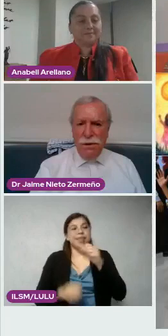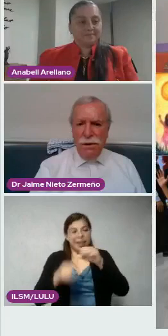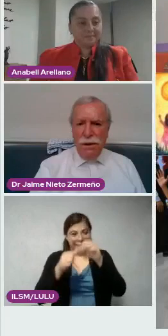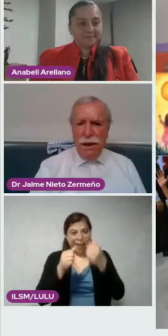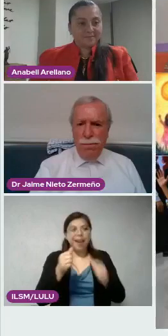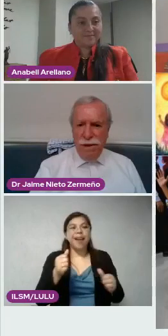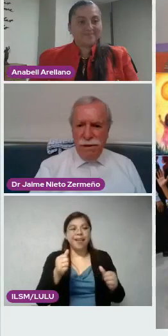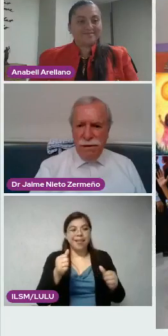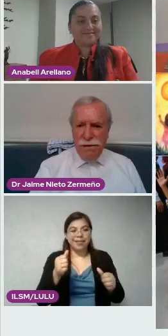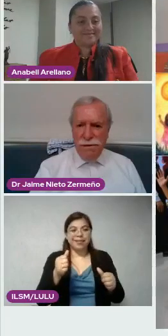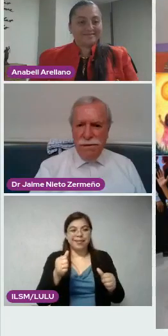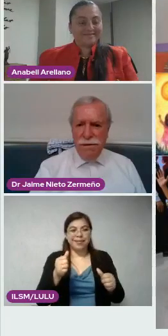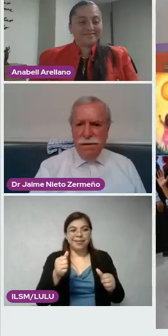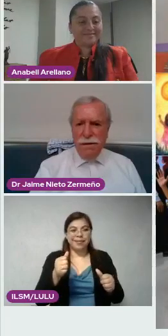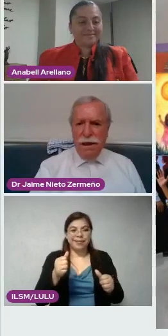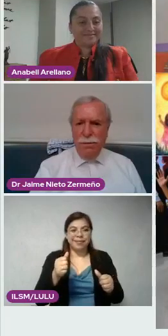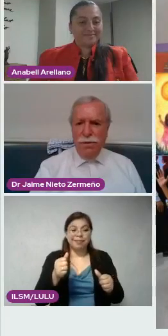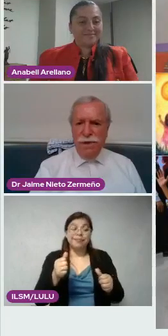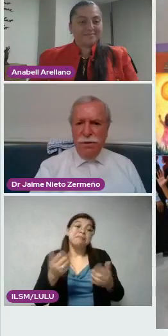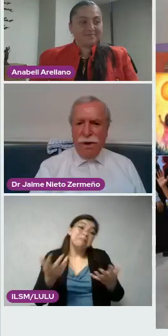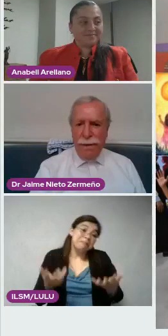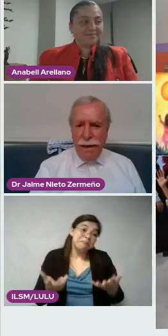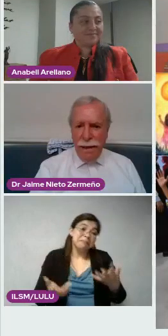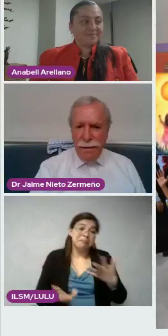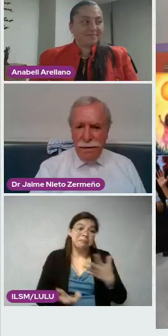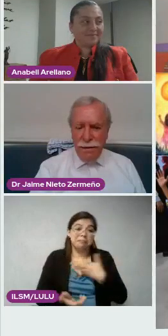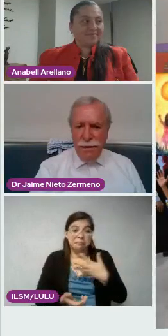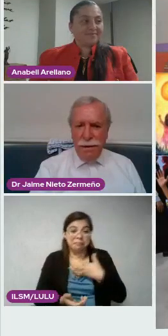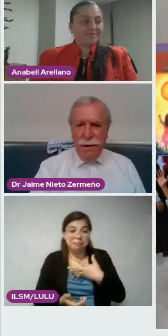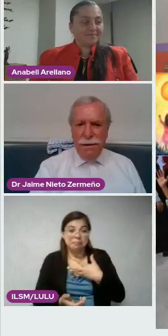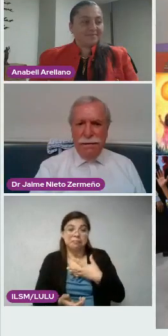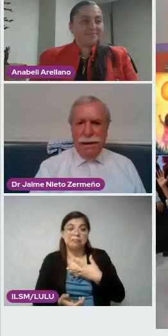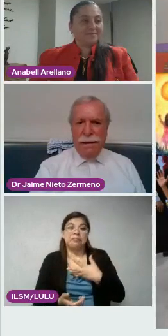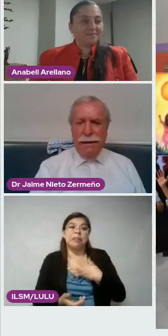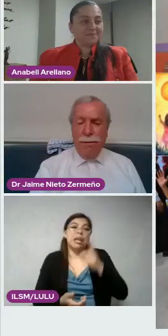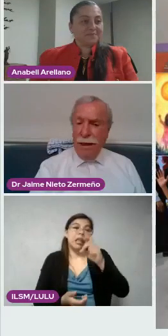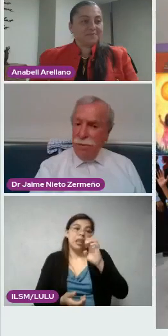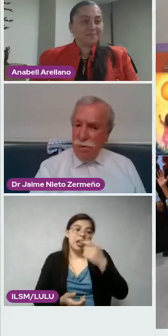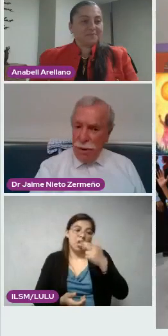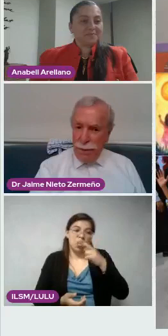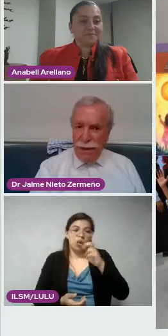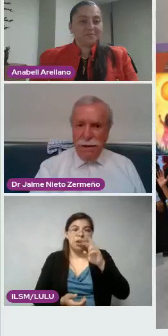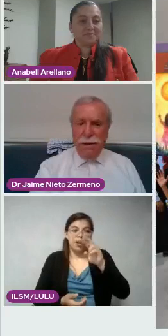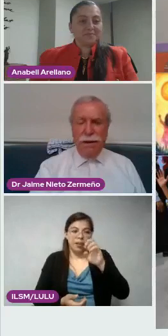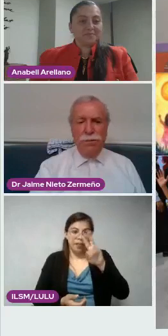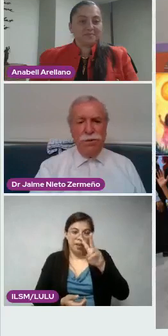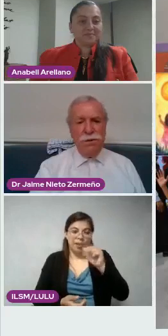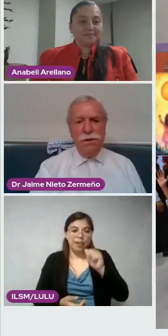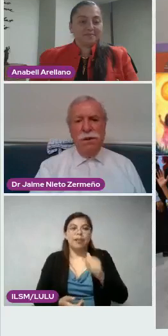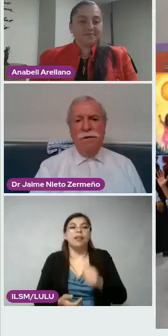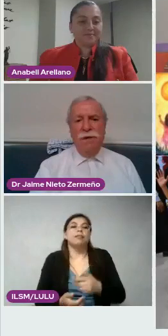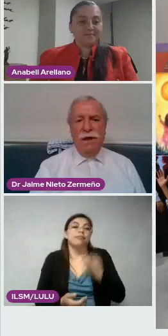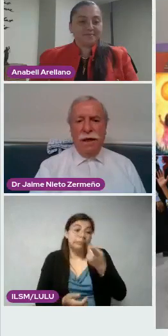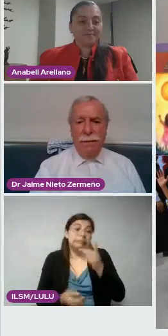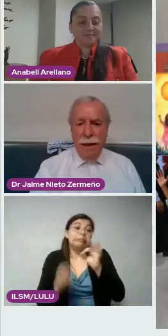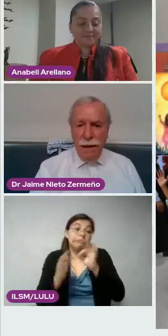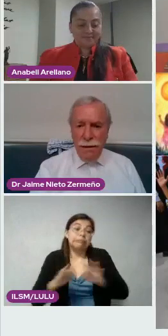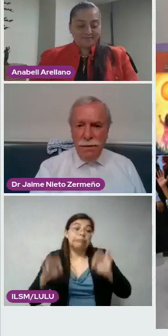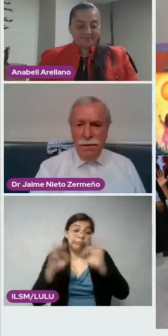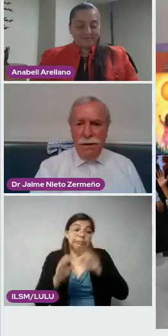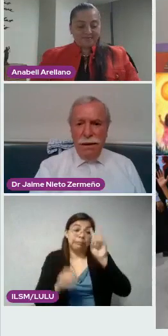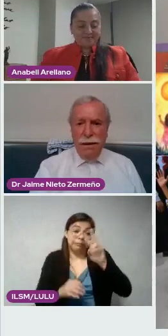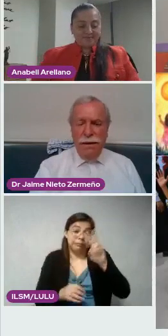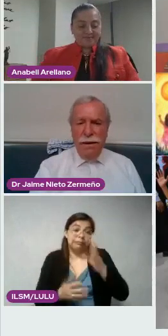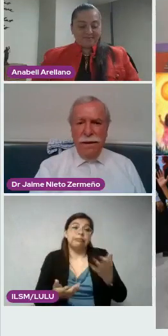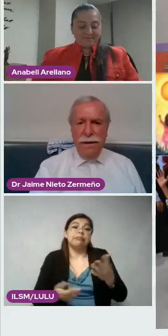Eppens, tenemos Diego Rivera, y vale mucho la pena, tenemos Fanny Ravel.